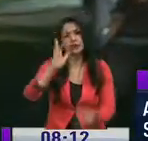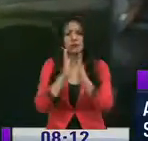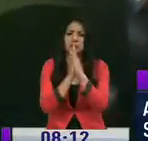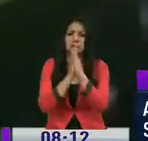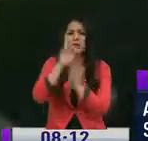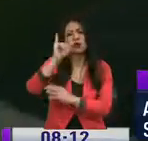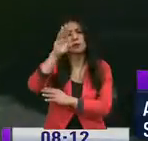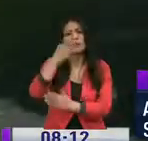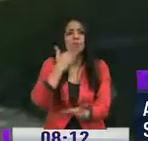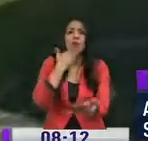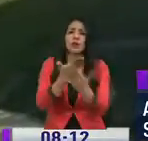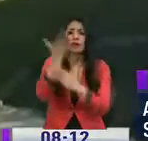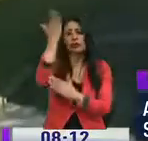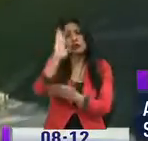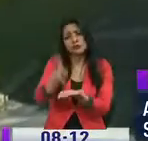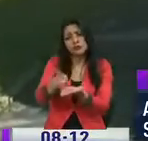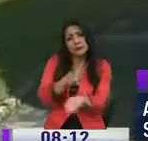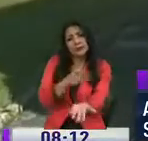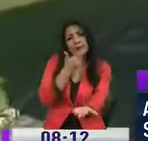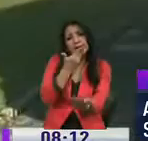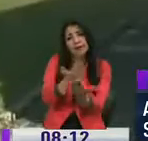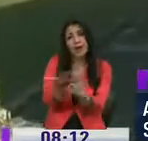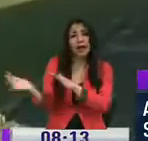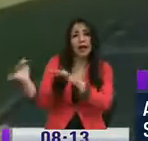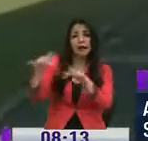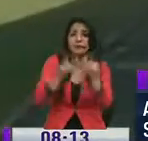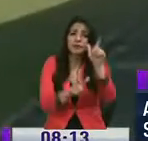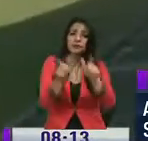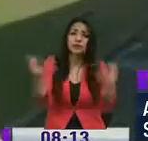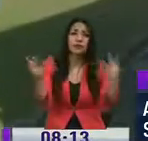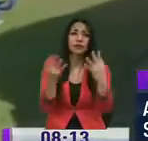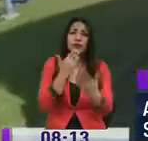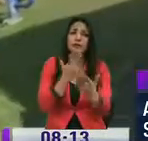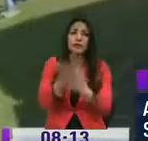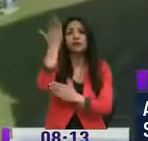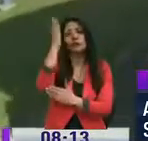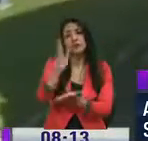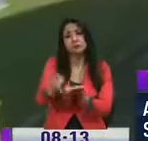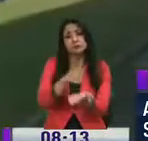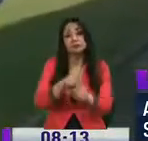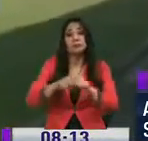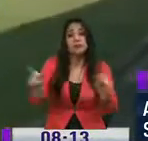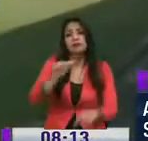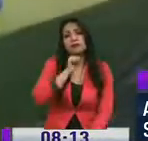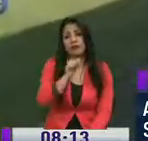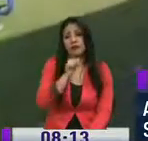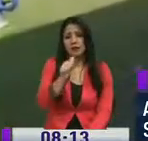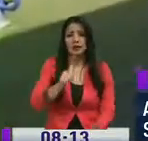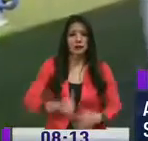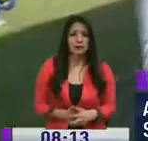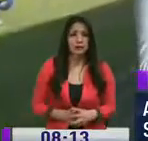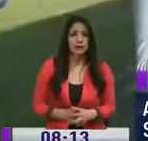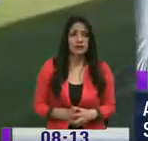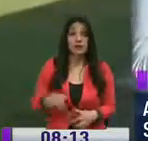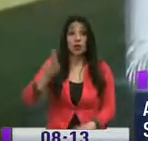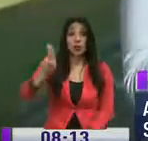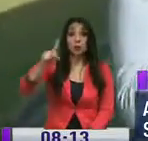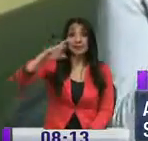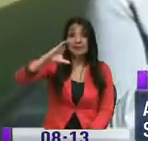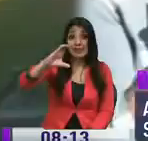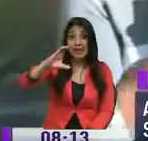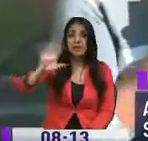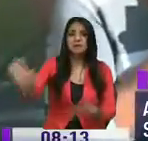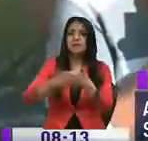pague por haber mandado este pelotón de gente. Dios le pague, pero todavía nos falta hacer porque esta UPC está cerrada